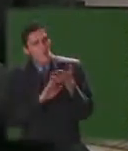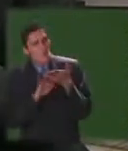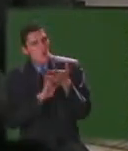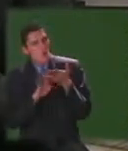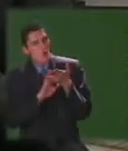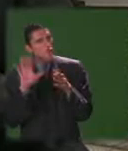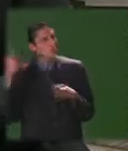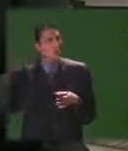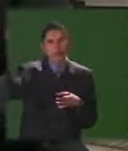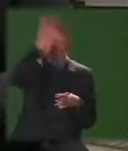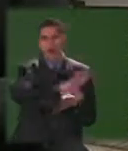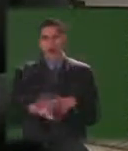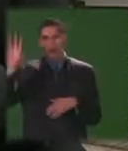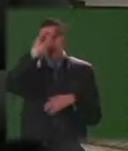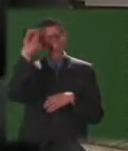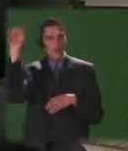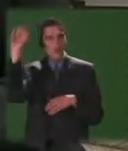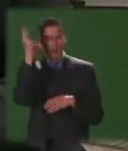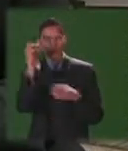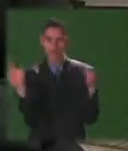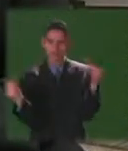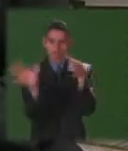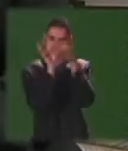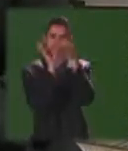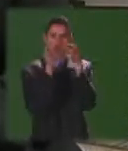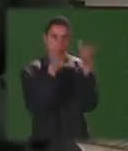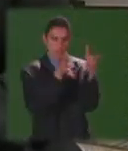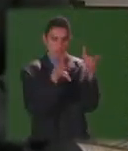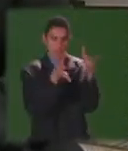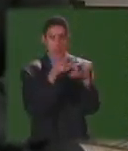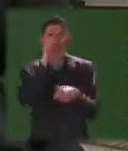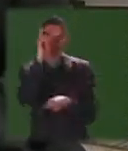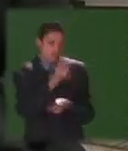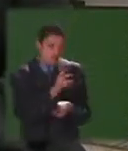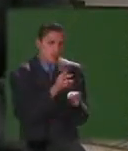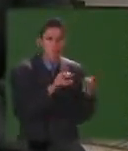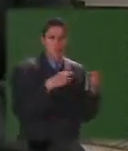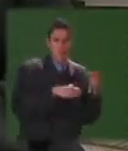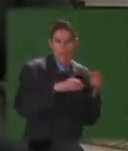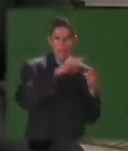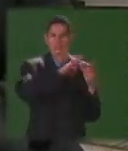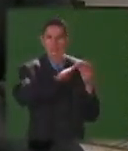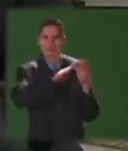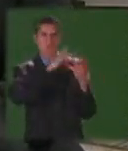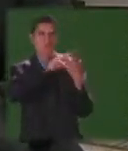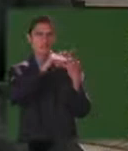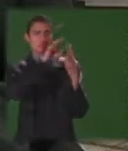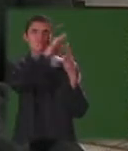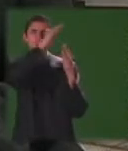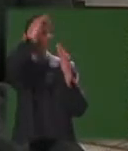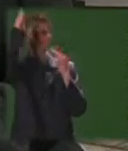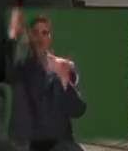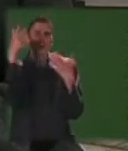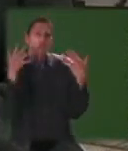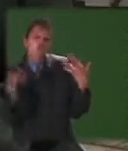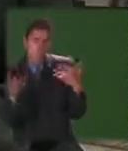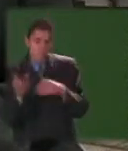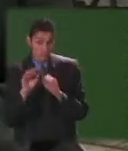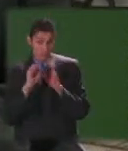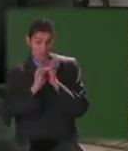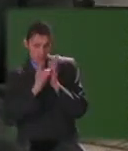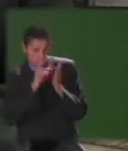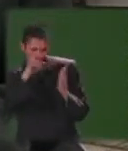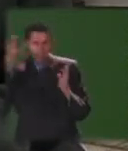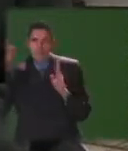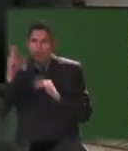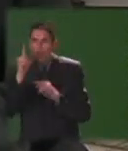un sistema educativo nacional único entonces va a pensar en los distintos niveles de ese sistema va a pensar digamos en